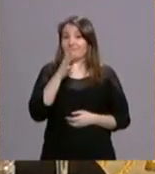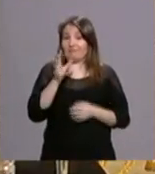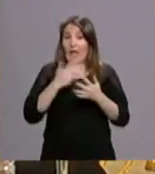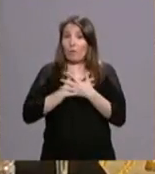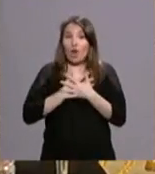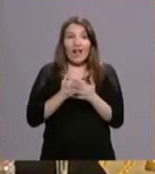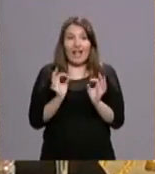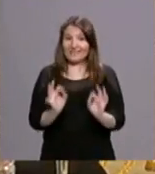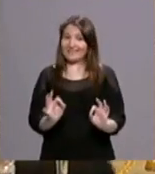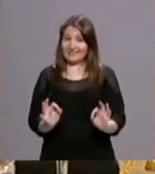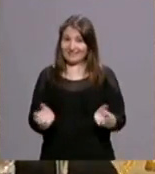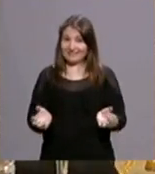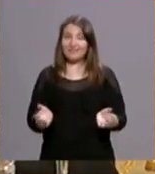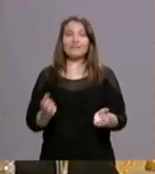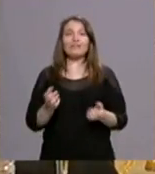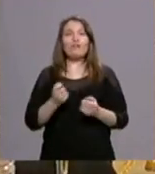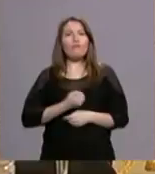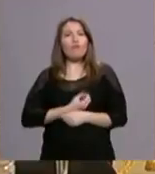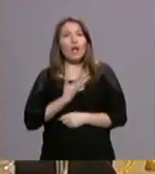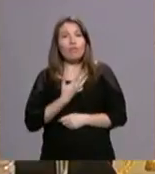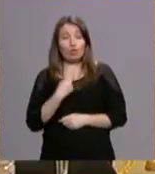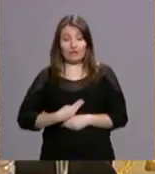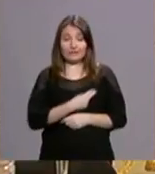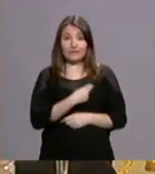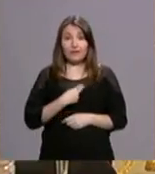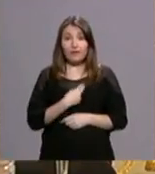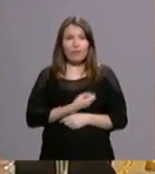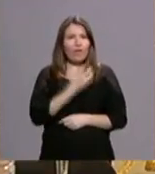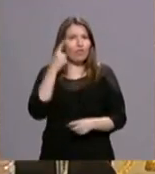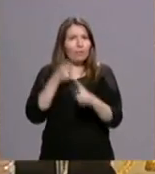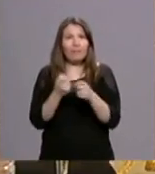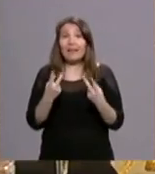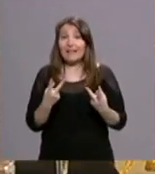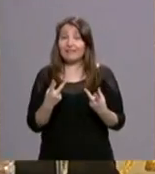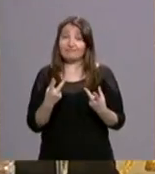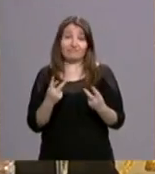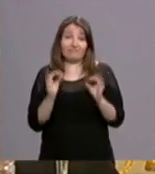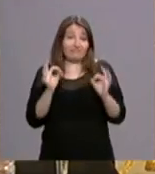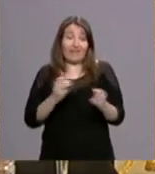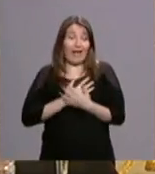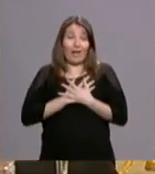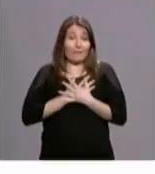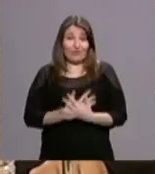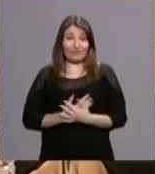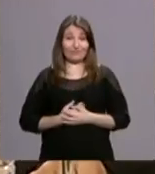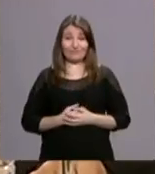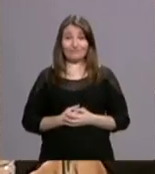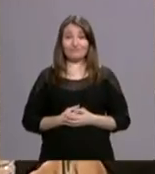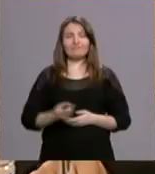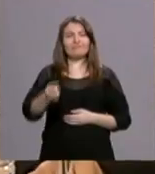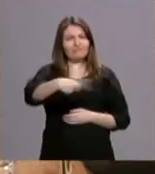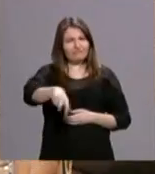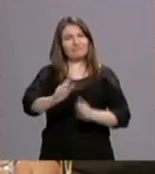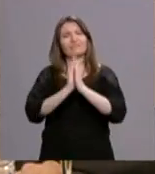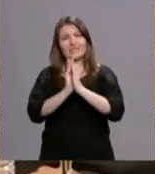esto. Y la vocación cristiana es vocación al amor. Rezad,